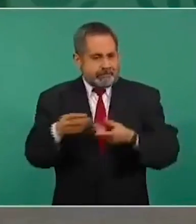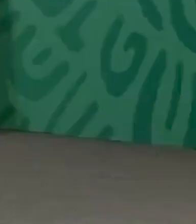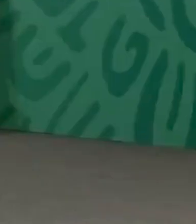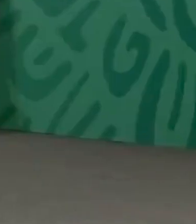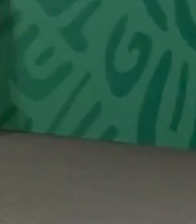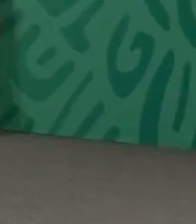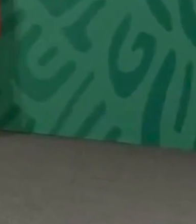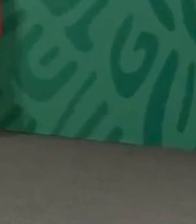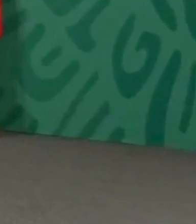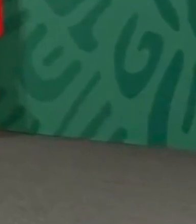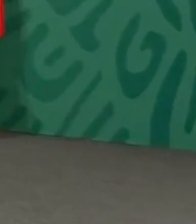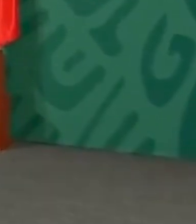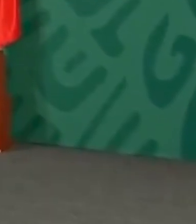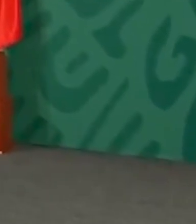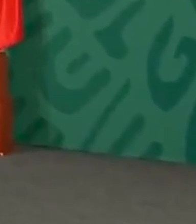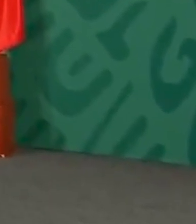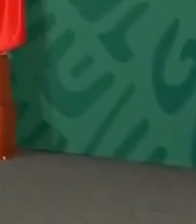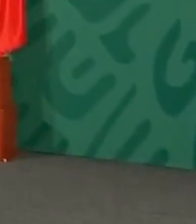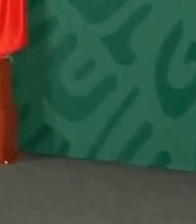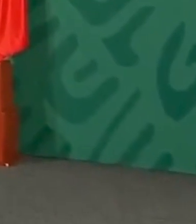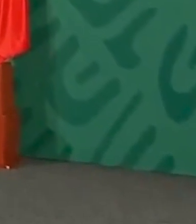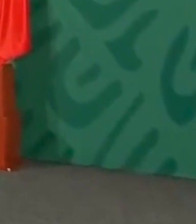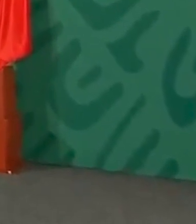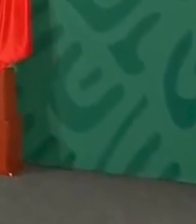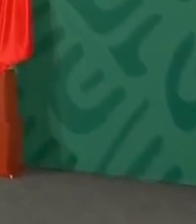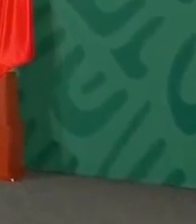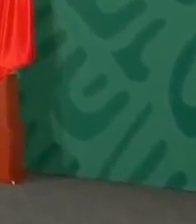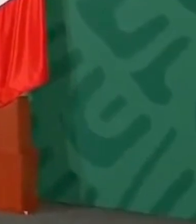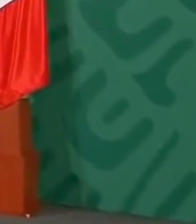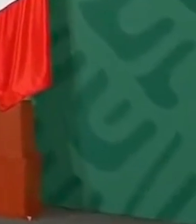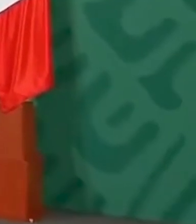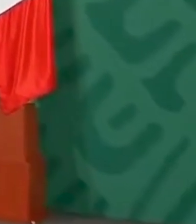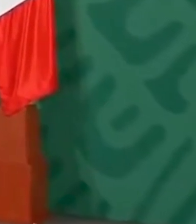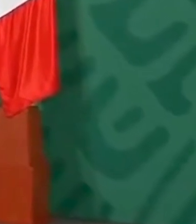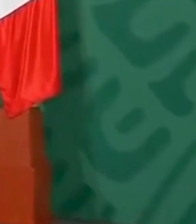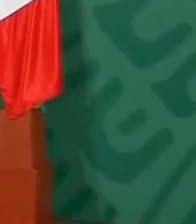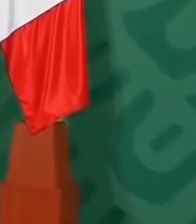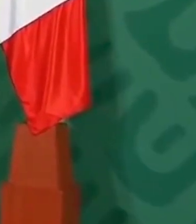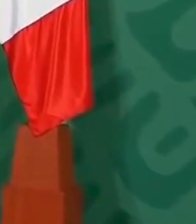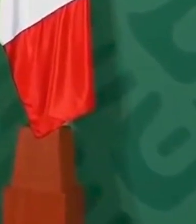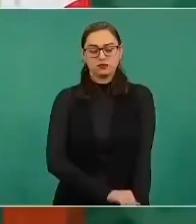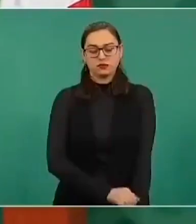Y Salinas, Diego, creo que hasta intervino Kirill,